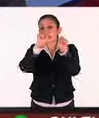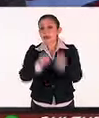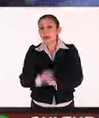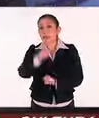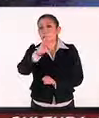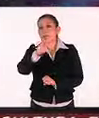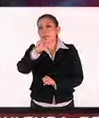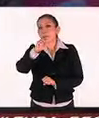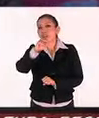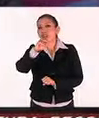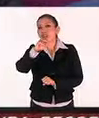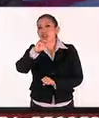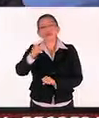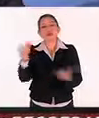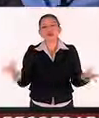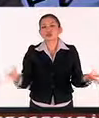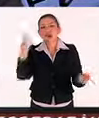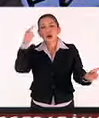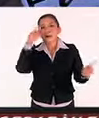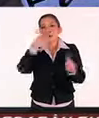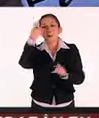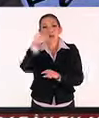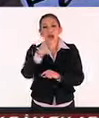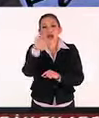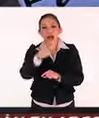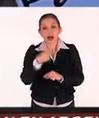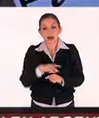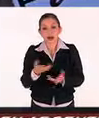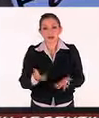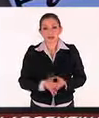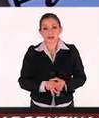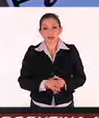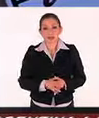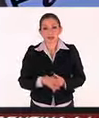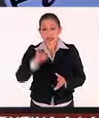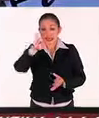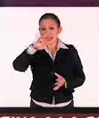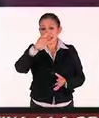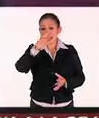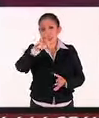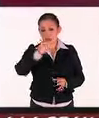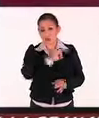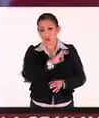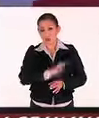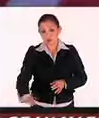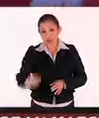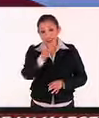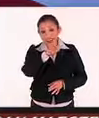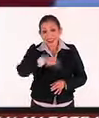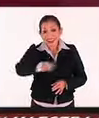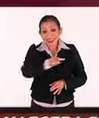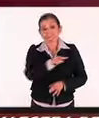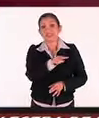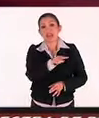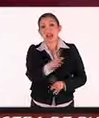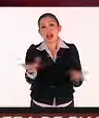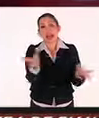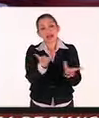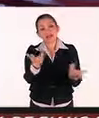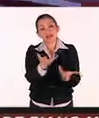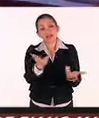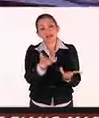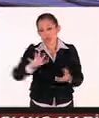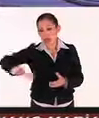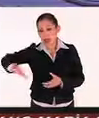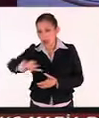biomédicos y tiene el objetivo de que los ingenieros sean capaces de realizar